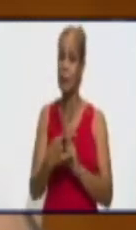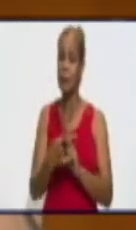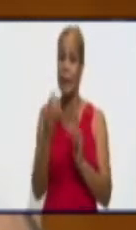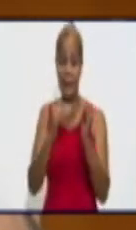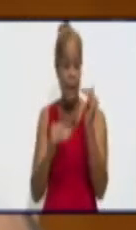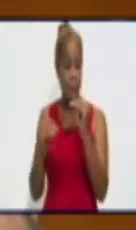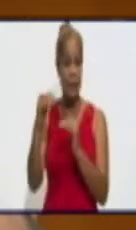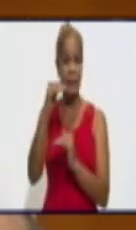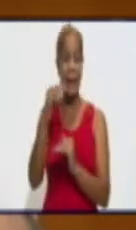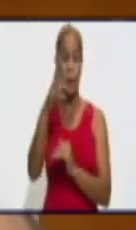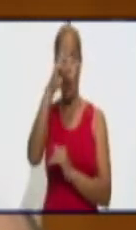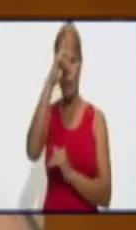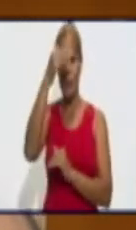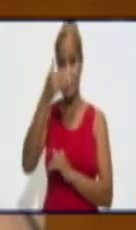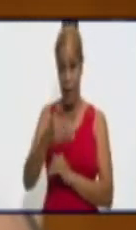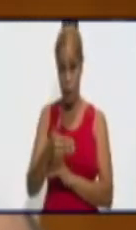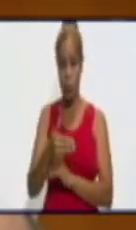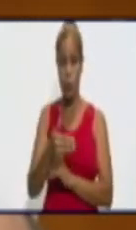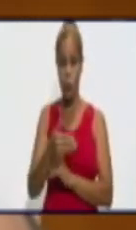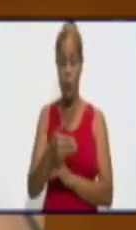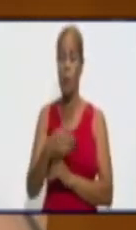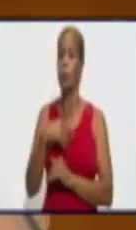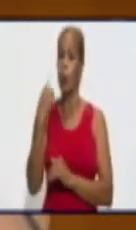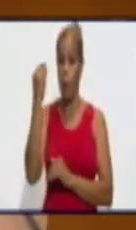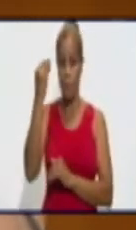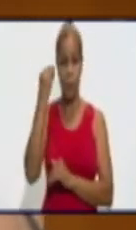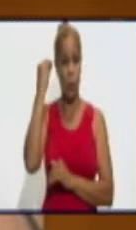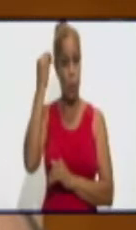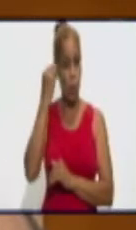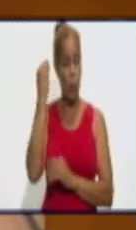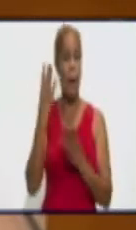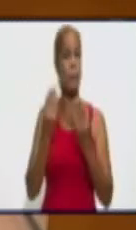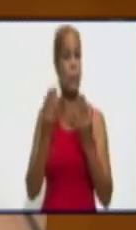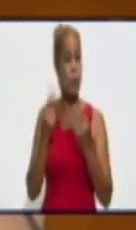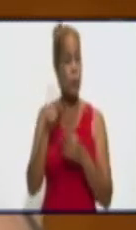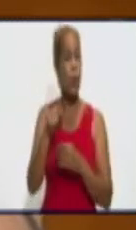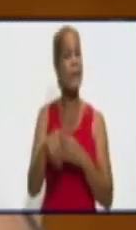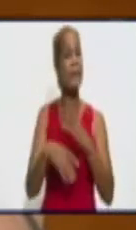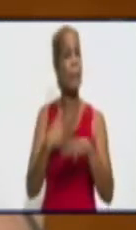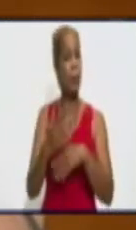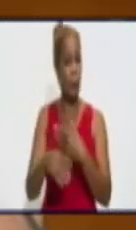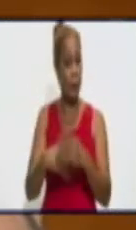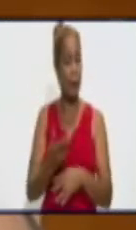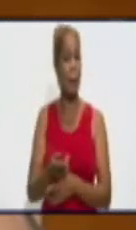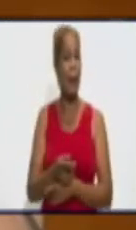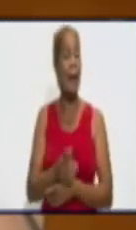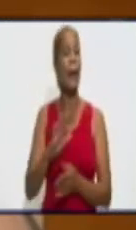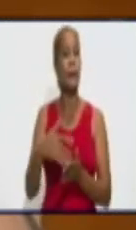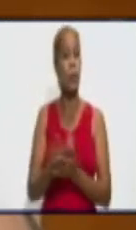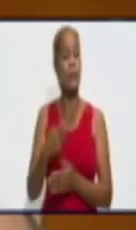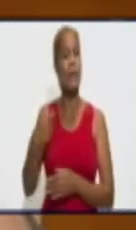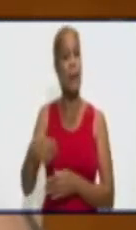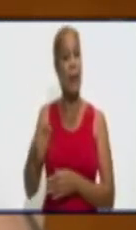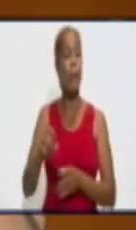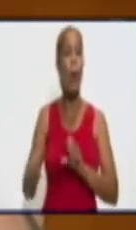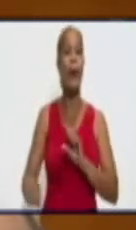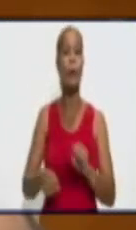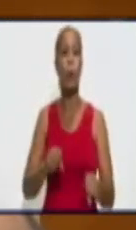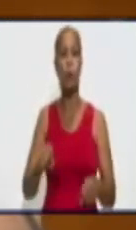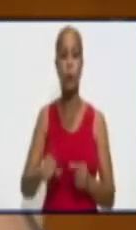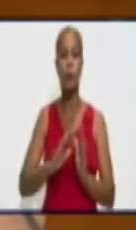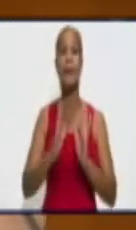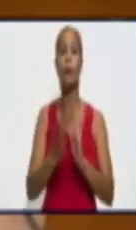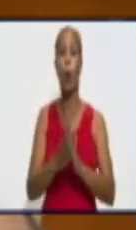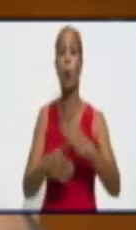como autoridades de salud estamos intensificando el control que hoy tenemos que ejercer sobre todos aquellos procesos que se llevan a cabo